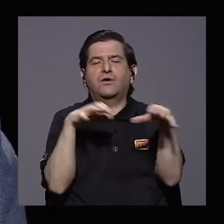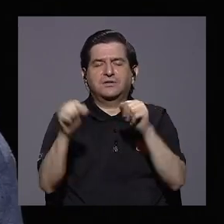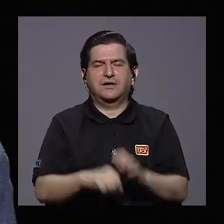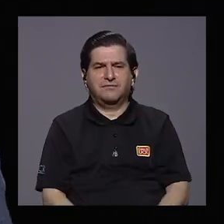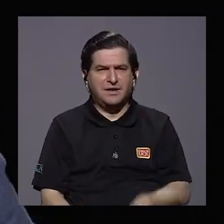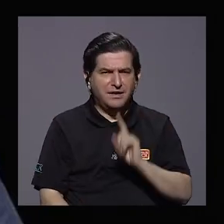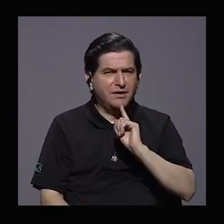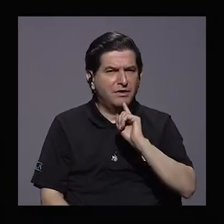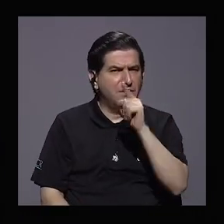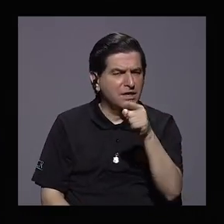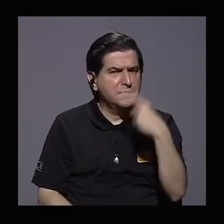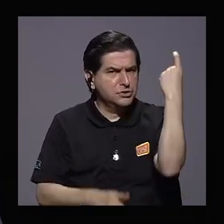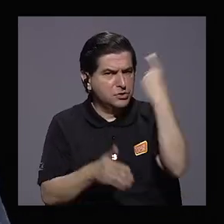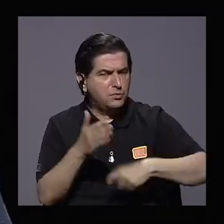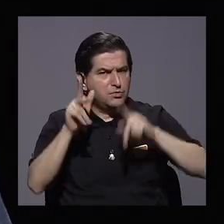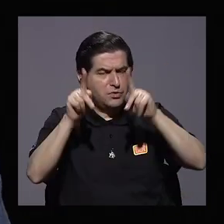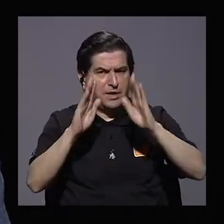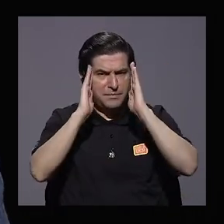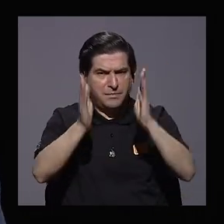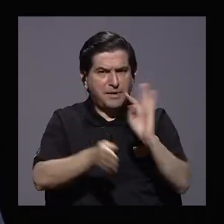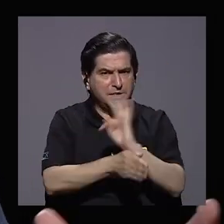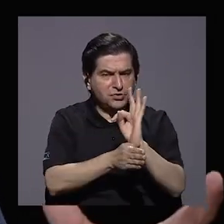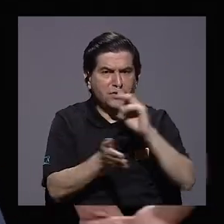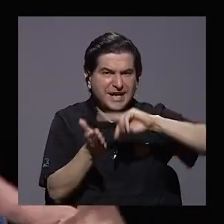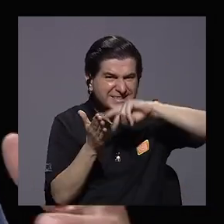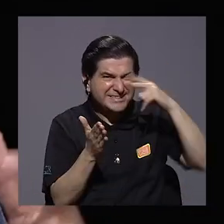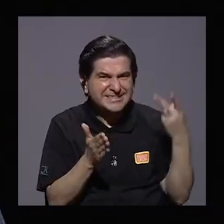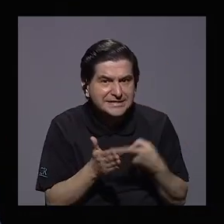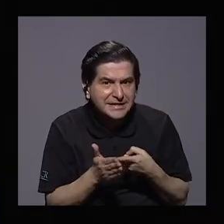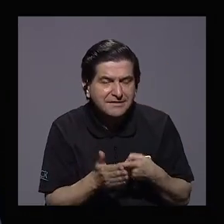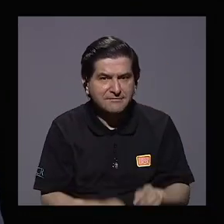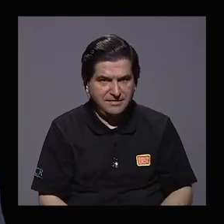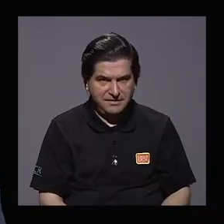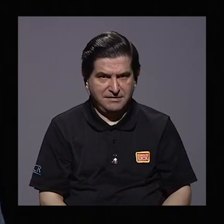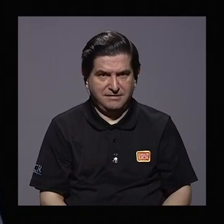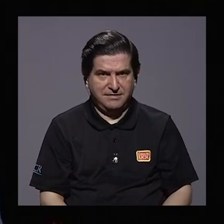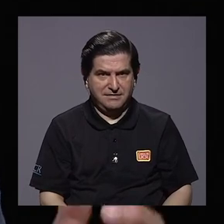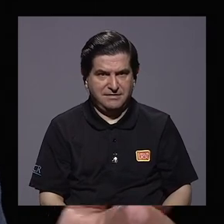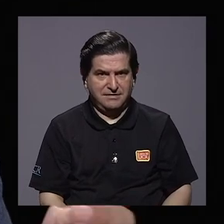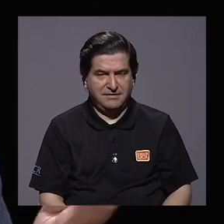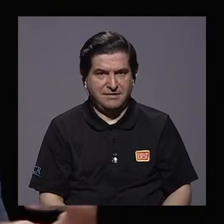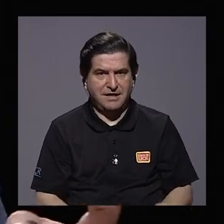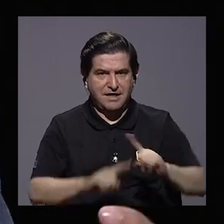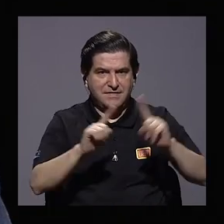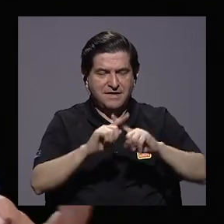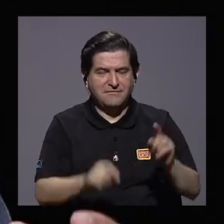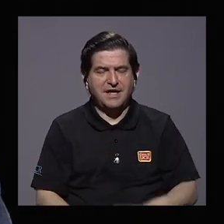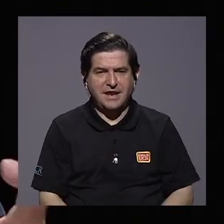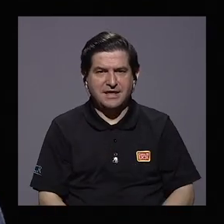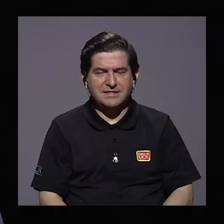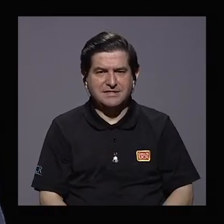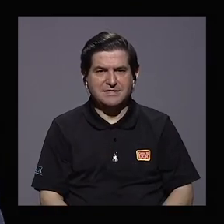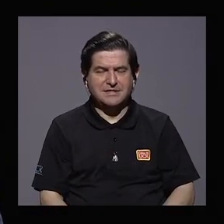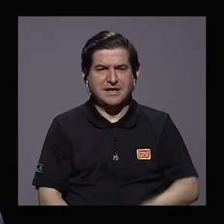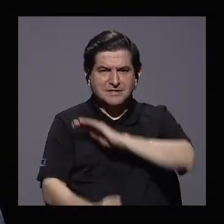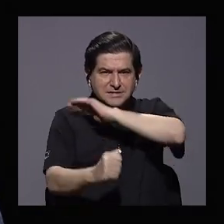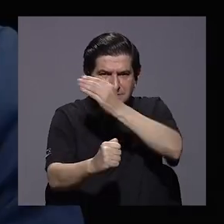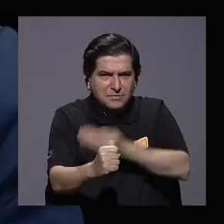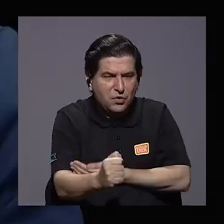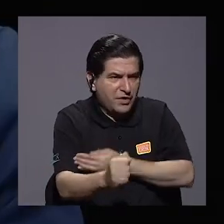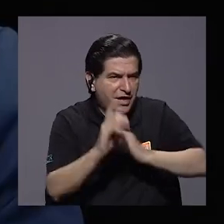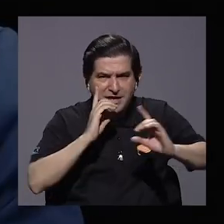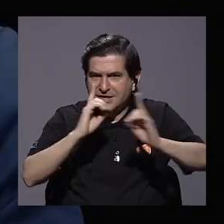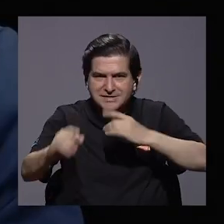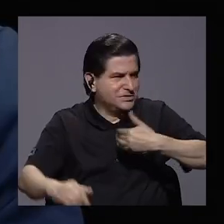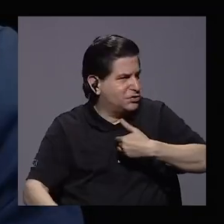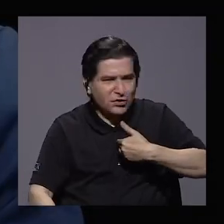restaurantes. Lo que usted dice es muy duro para el televidente, porque usted lo que quiere decirnos es que entre los poderes no se está dialogando. No se está